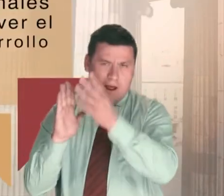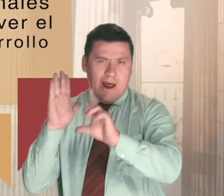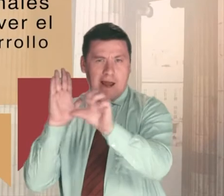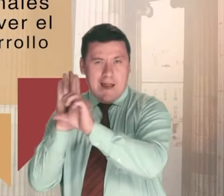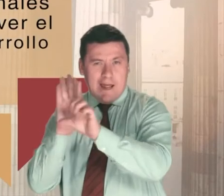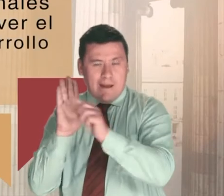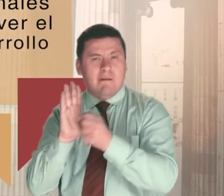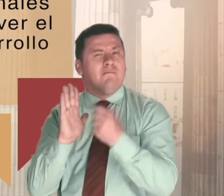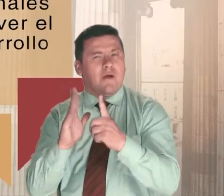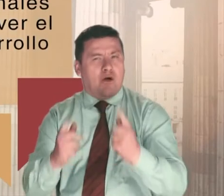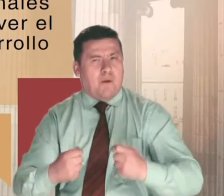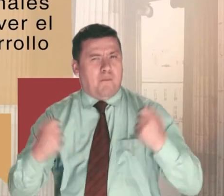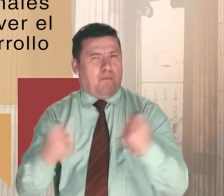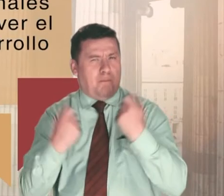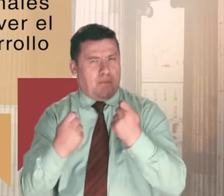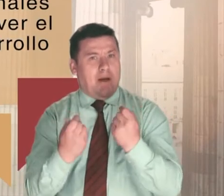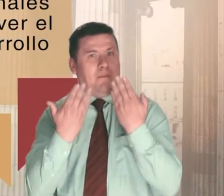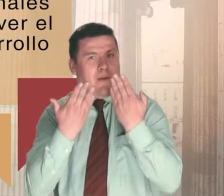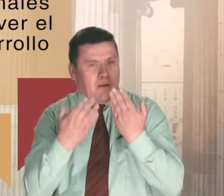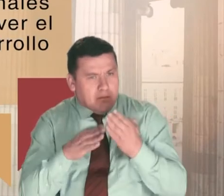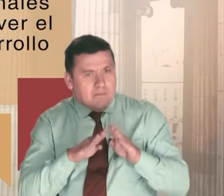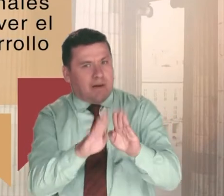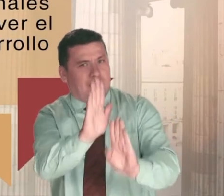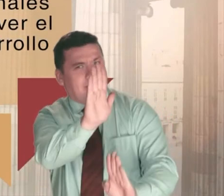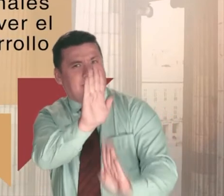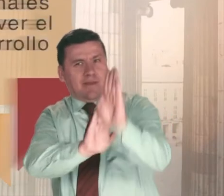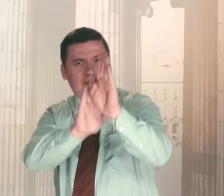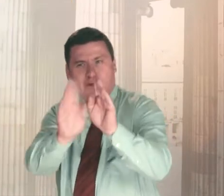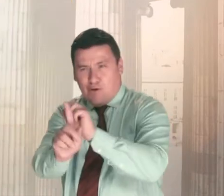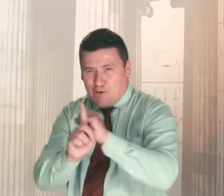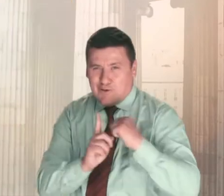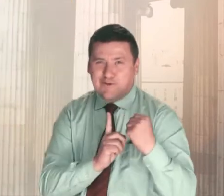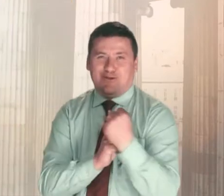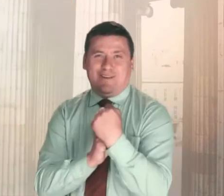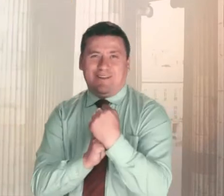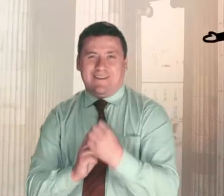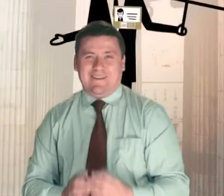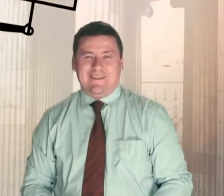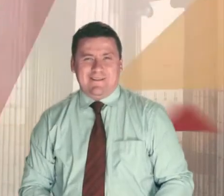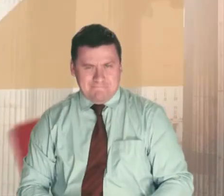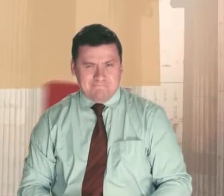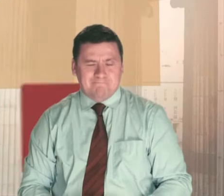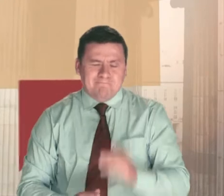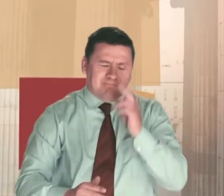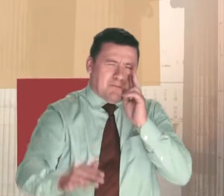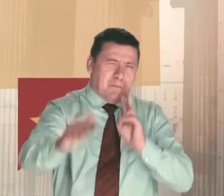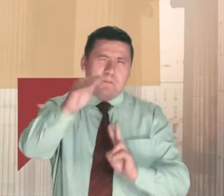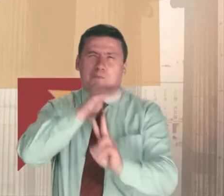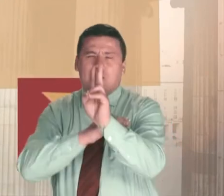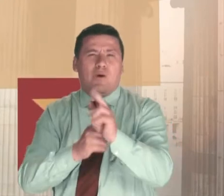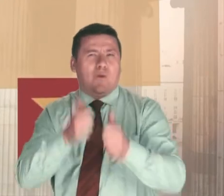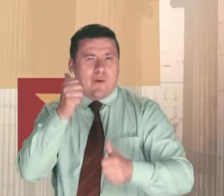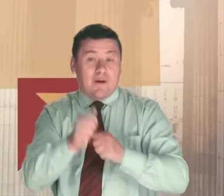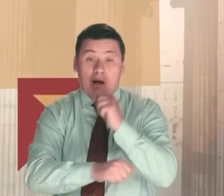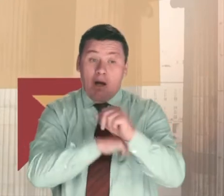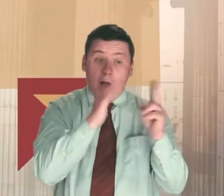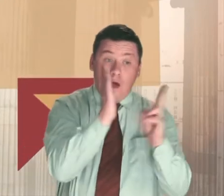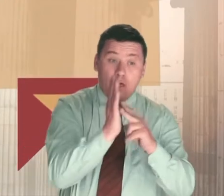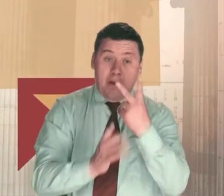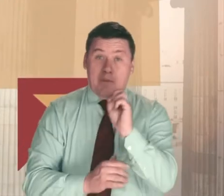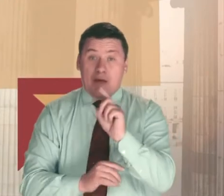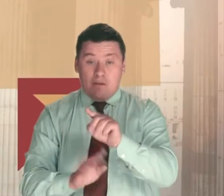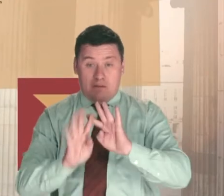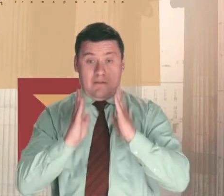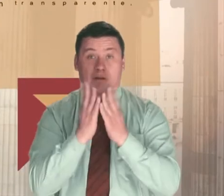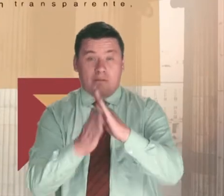legales para promover el bien común y el desarrollo de la sociedad. Nuestra misión. A 2020, el